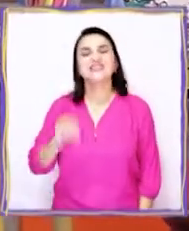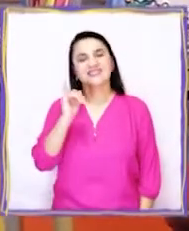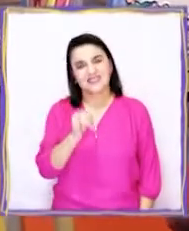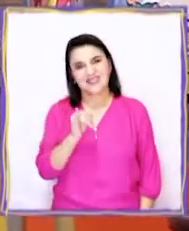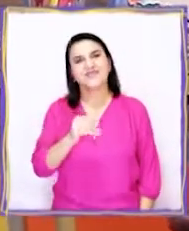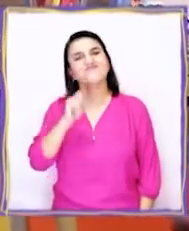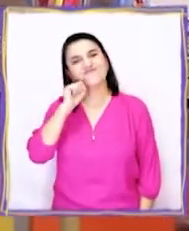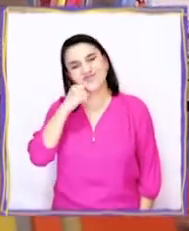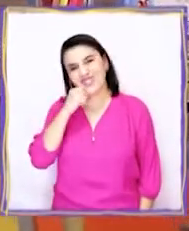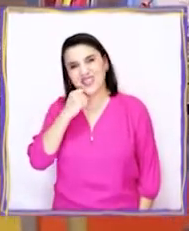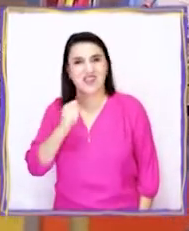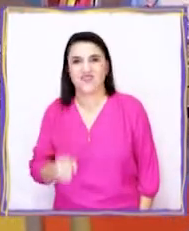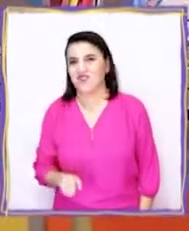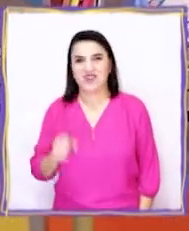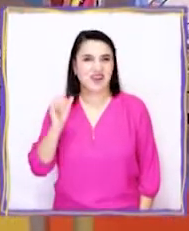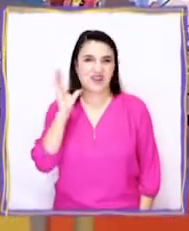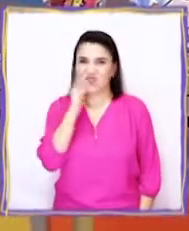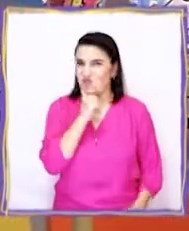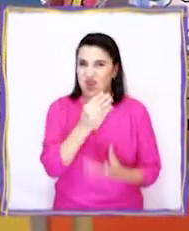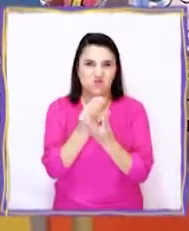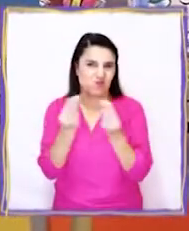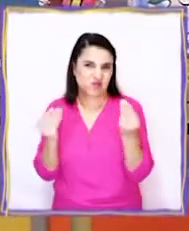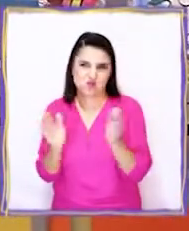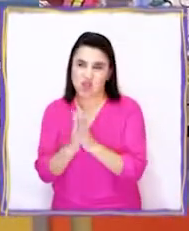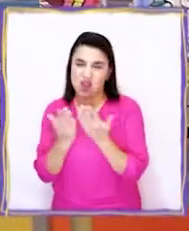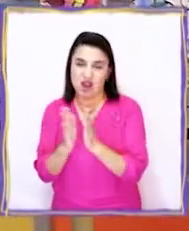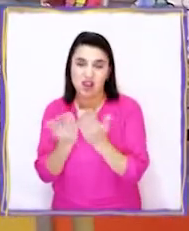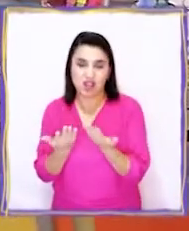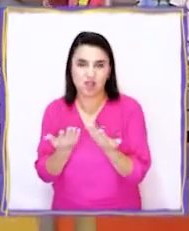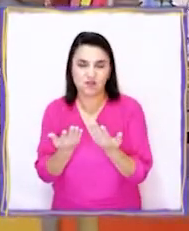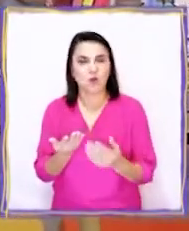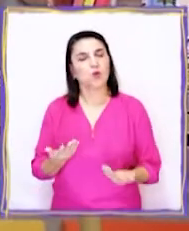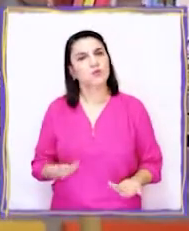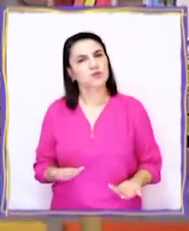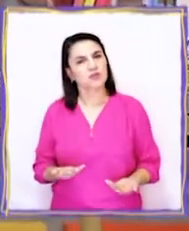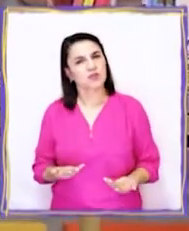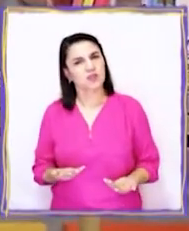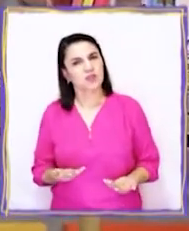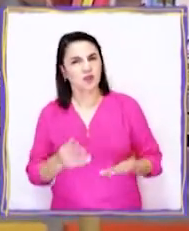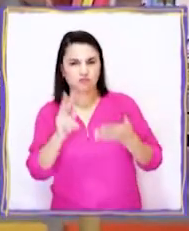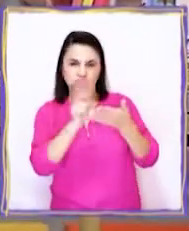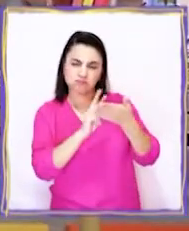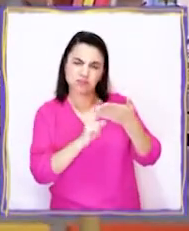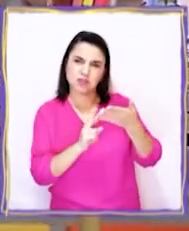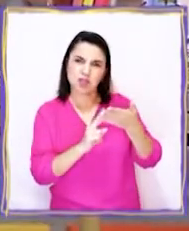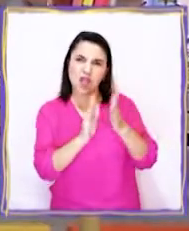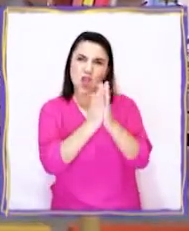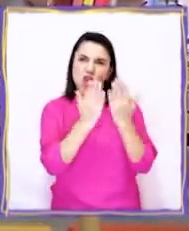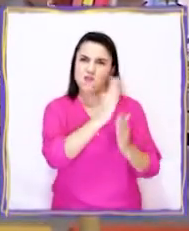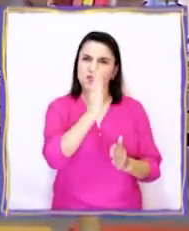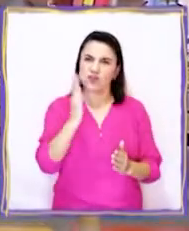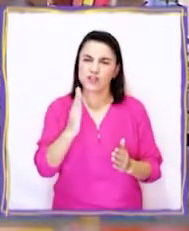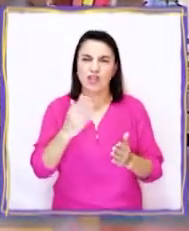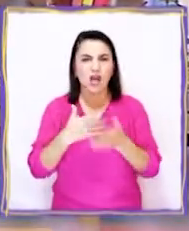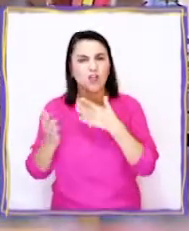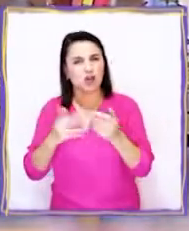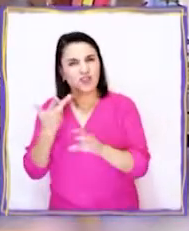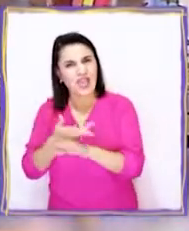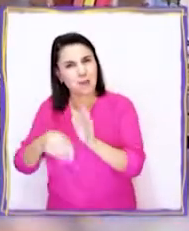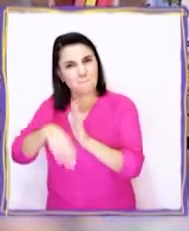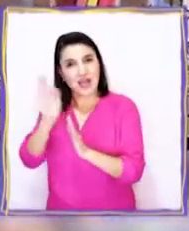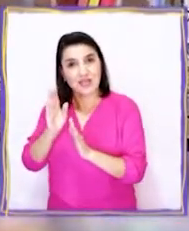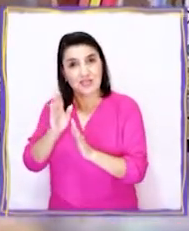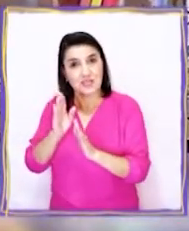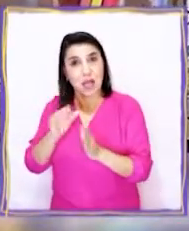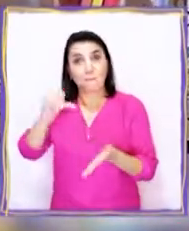Así es. Significa que no hay muchos. ¿Y qué decía con respecto a las bibliotecas? ¿Dónde hay más?